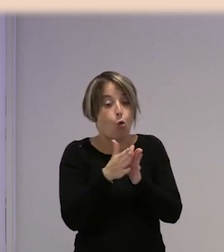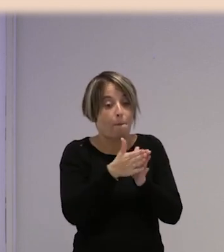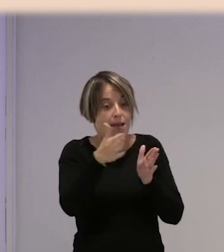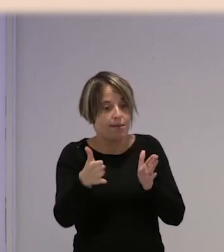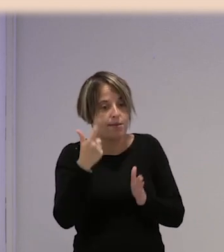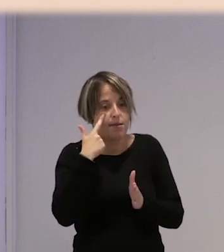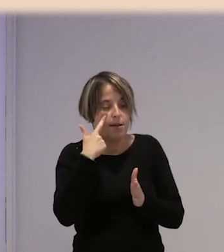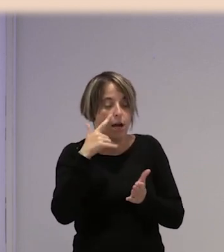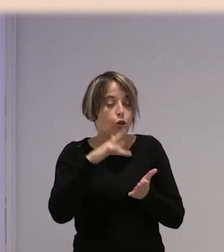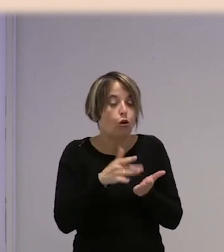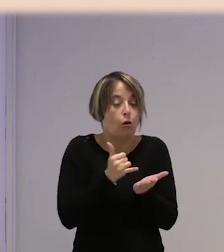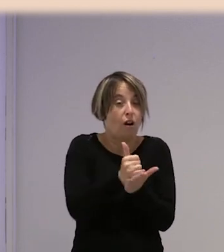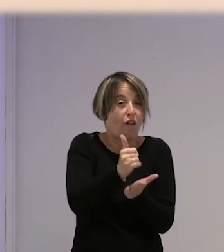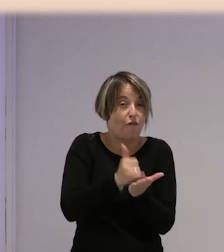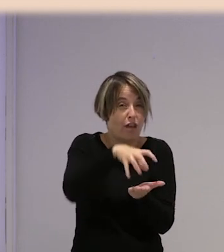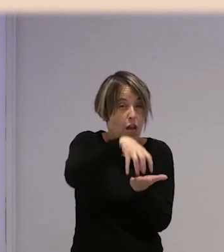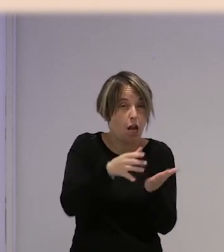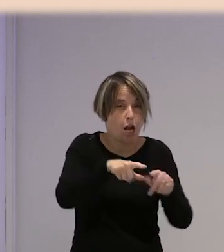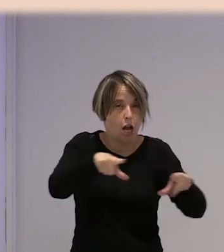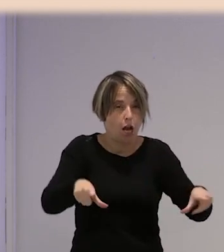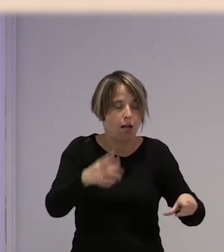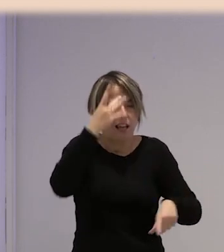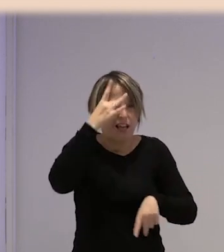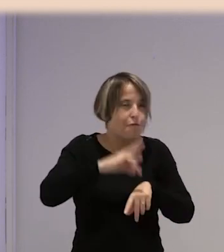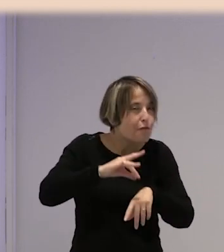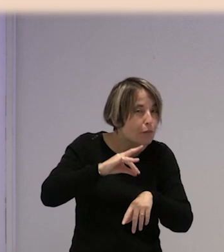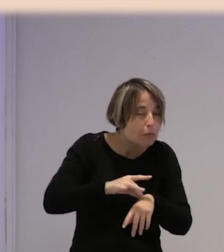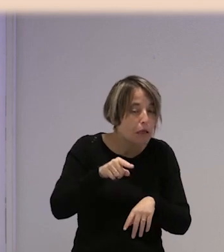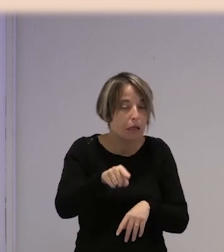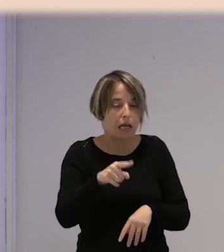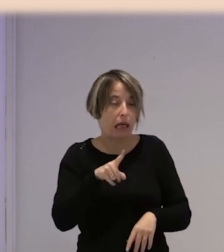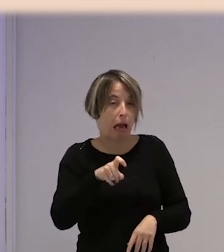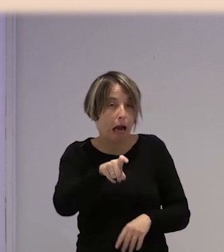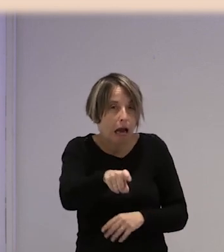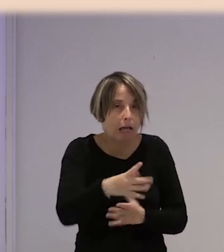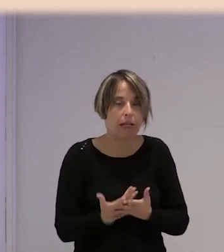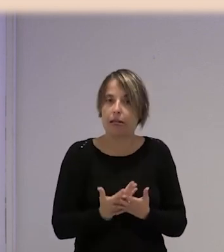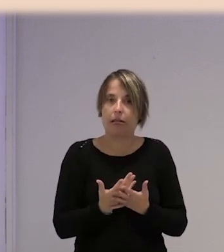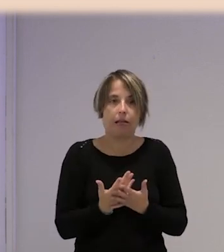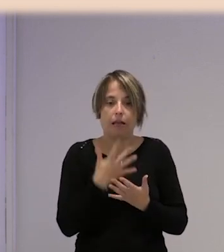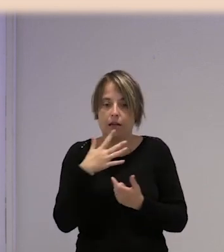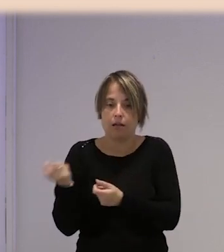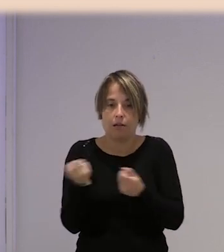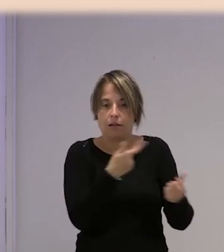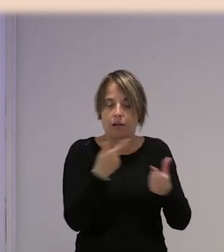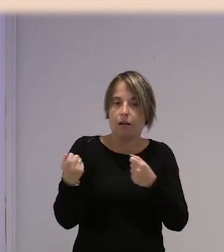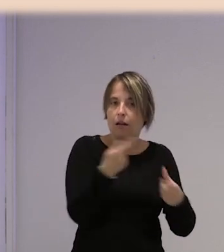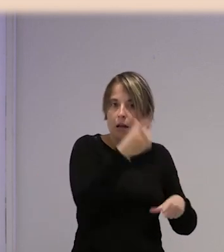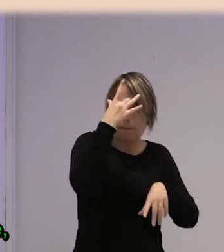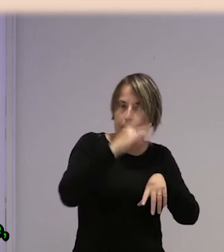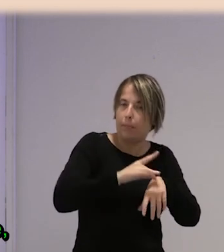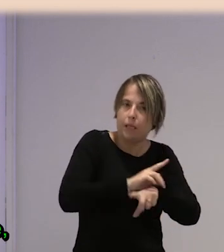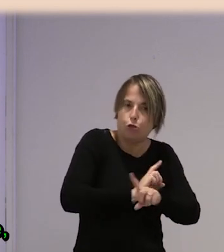que está en una finca viviendo y que tiene una enfermedad, que tiene un cáncer y que no la están llevando al médico.